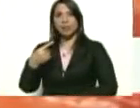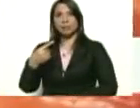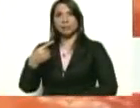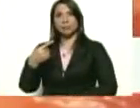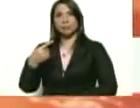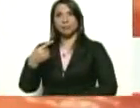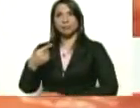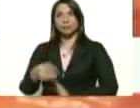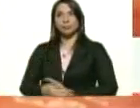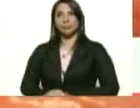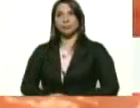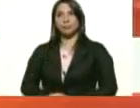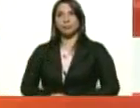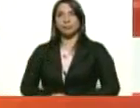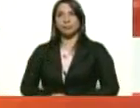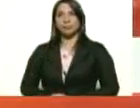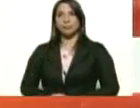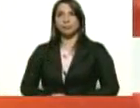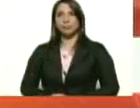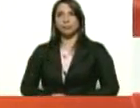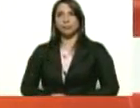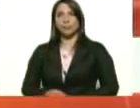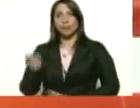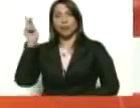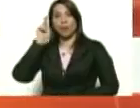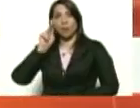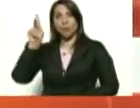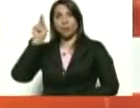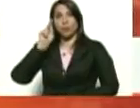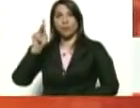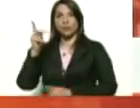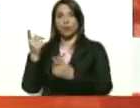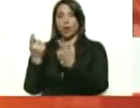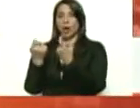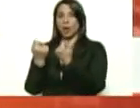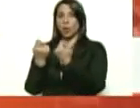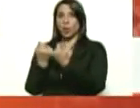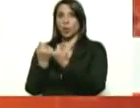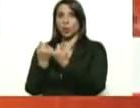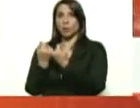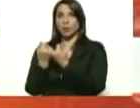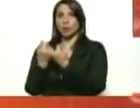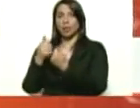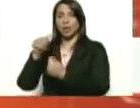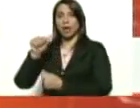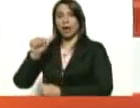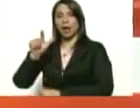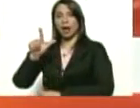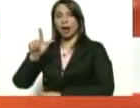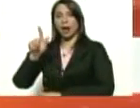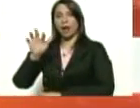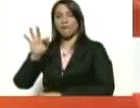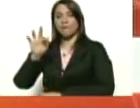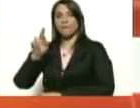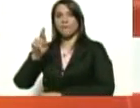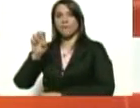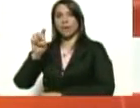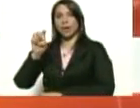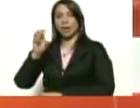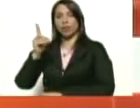a el profesor, el economista, Alfredo Serrano, que me hizo una entrevista,